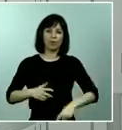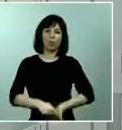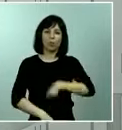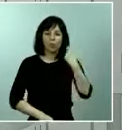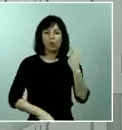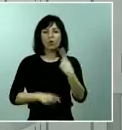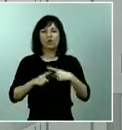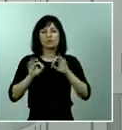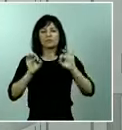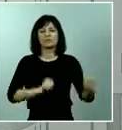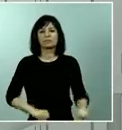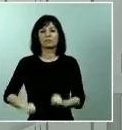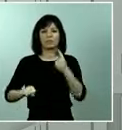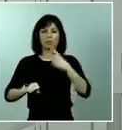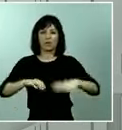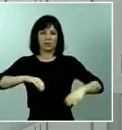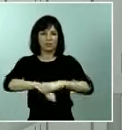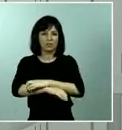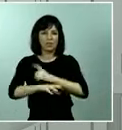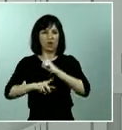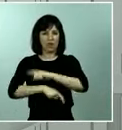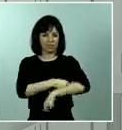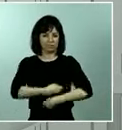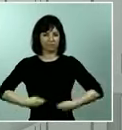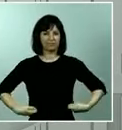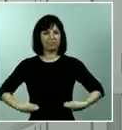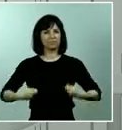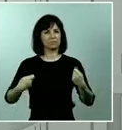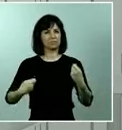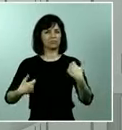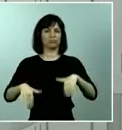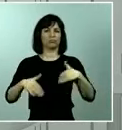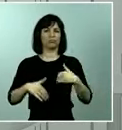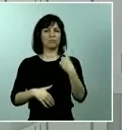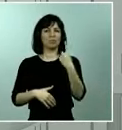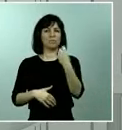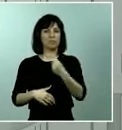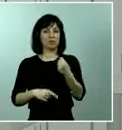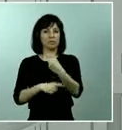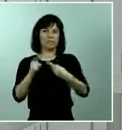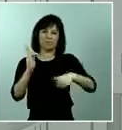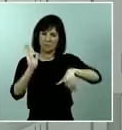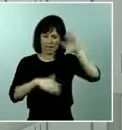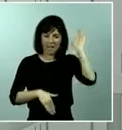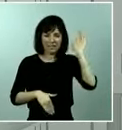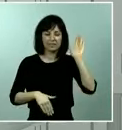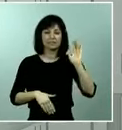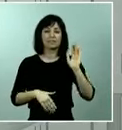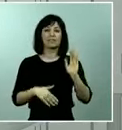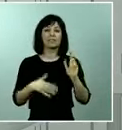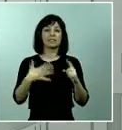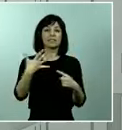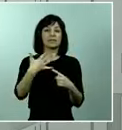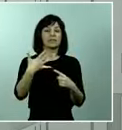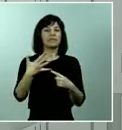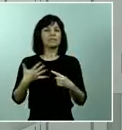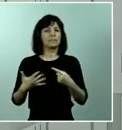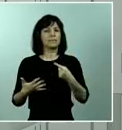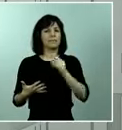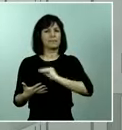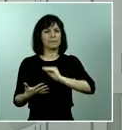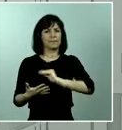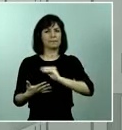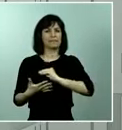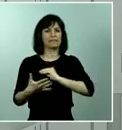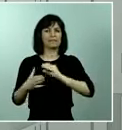calzas o adelantales, en una cantidad superior al milón y medio de unidades y también una cantidad importante de equipos de ventilación